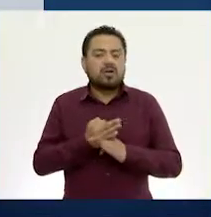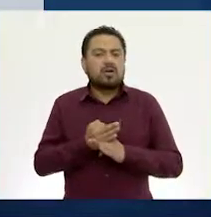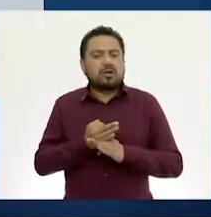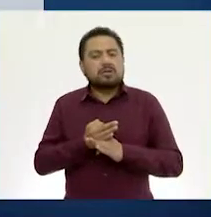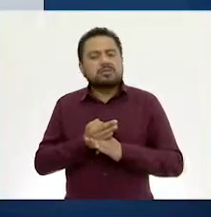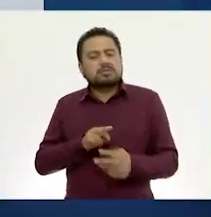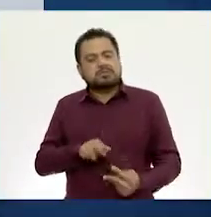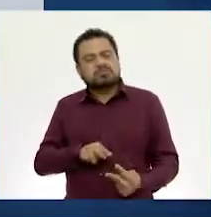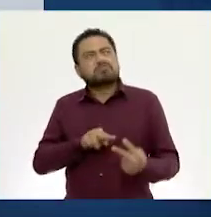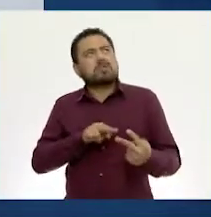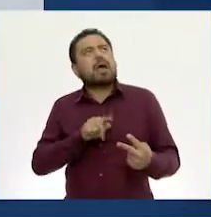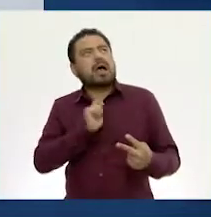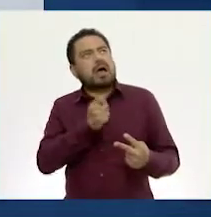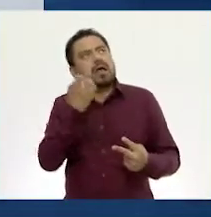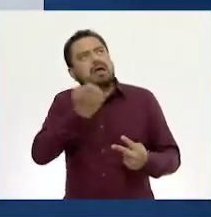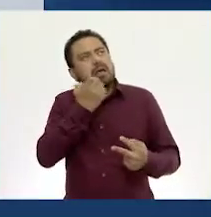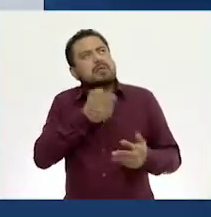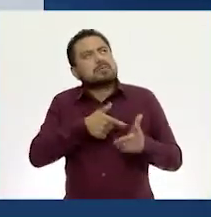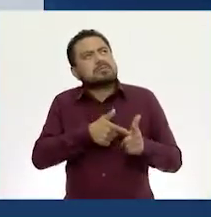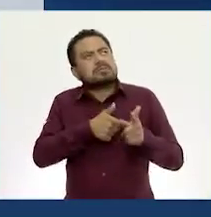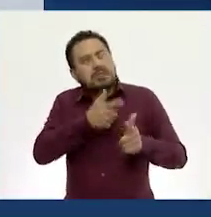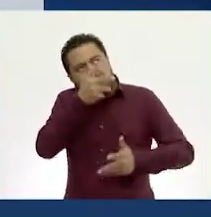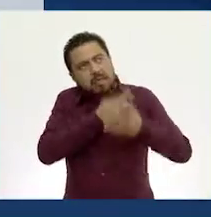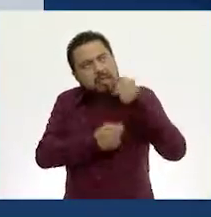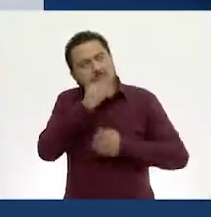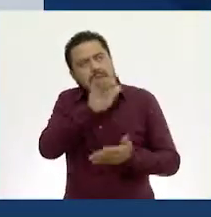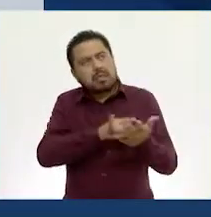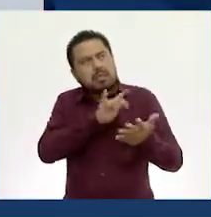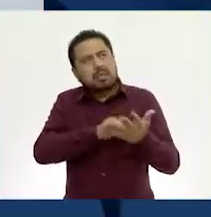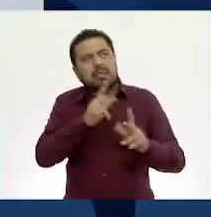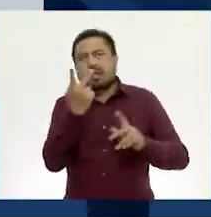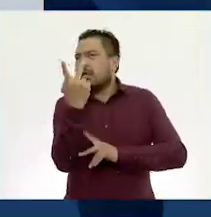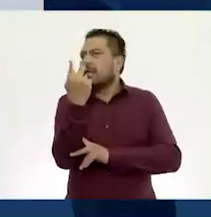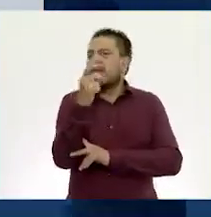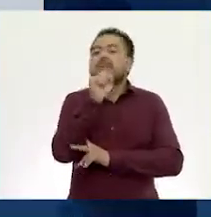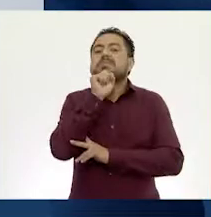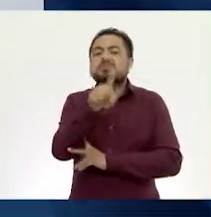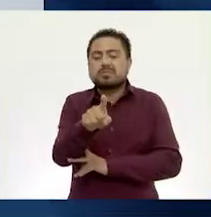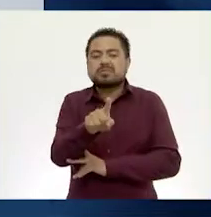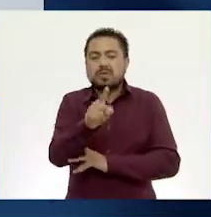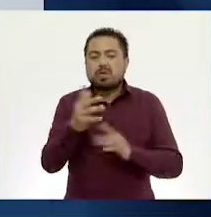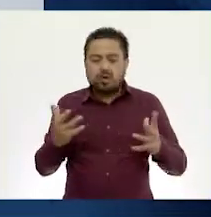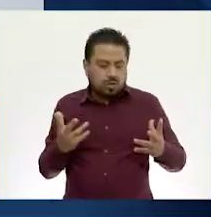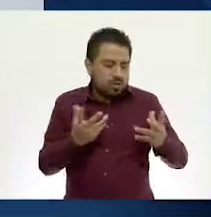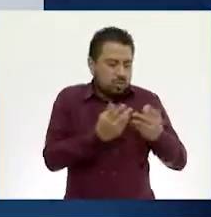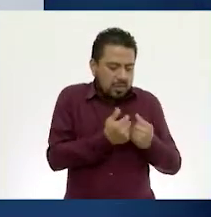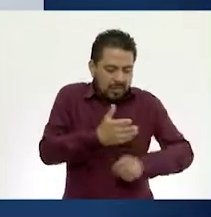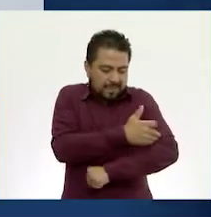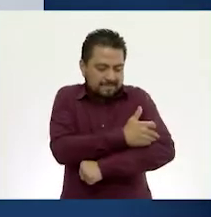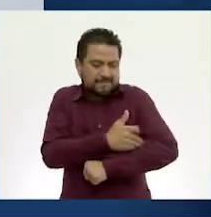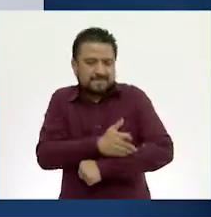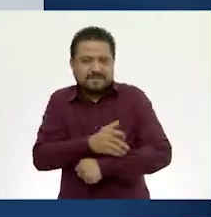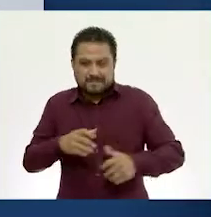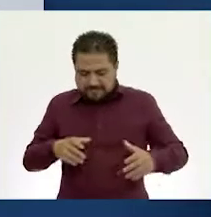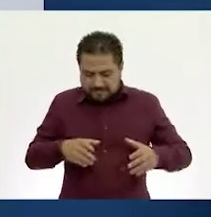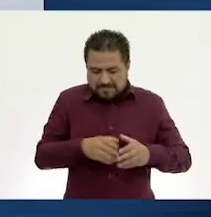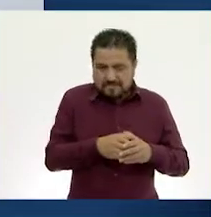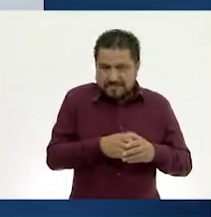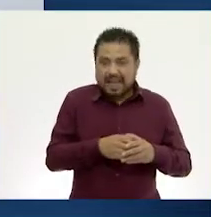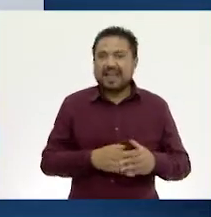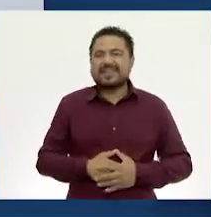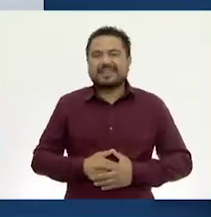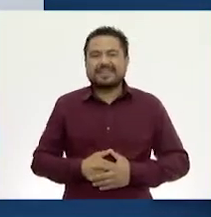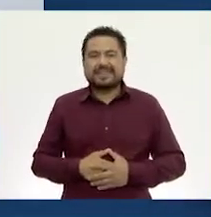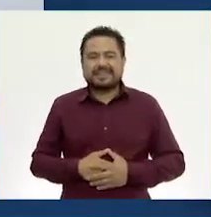escuela en la tele y seguir aprendiendo a la distancia y al mismo tiempo estar con la familia! ¡Ja, ja, ja!